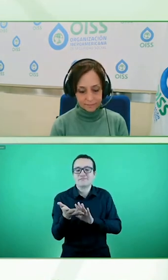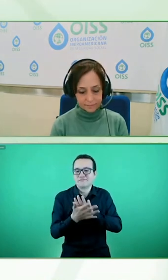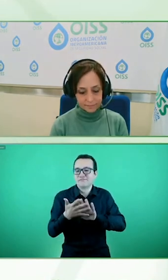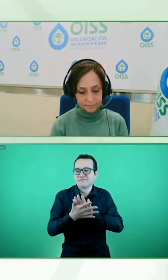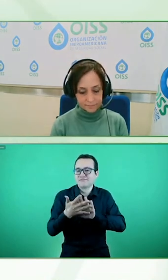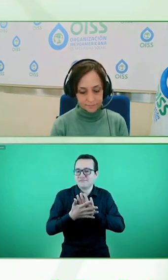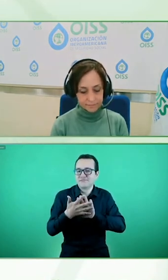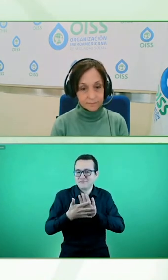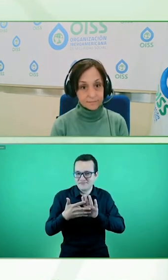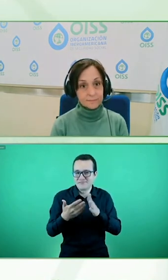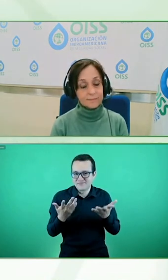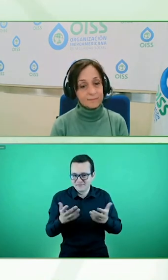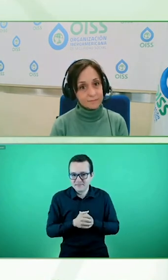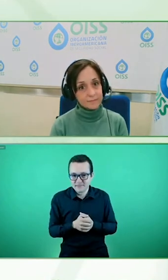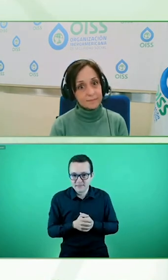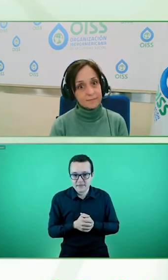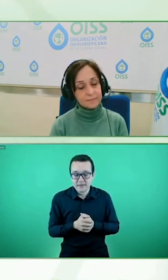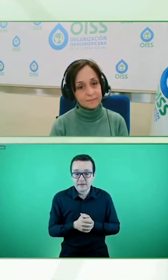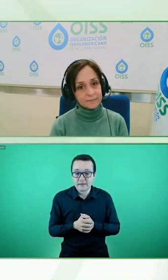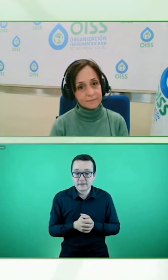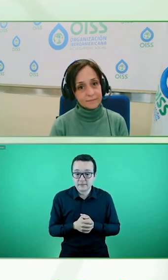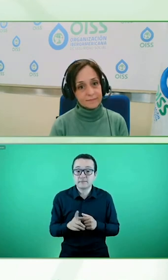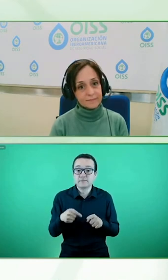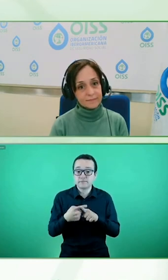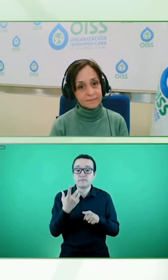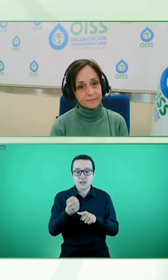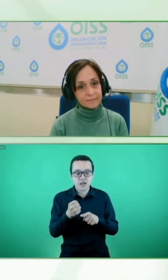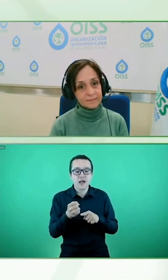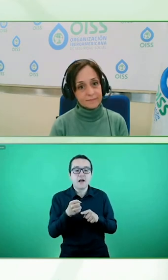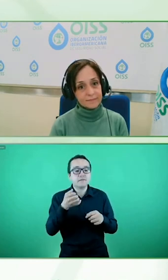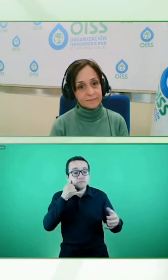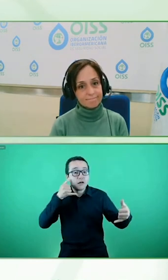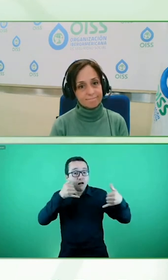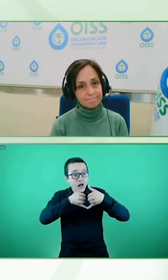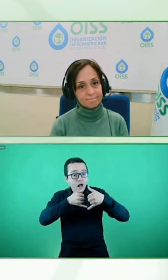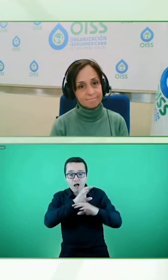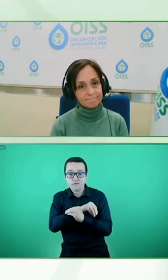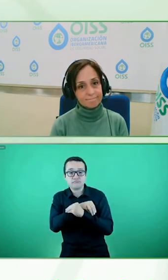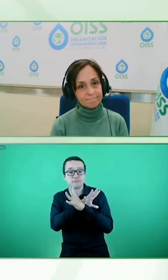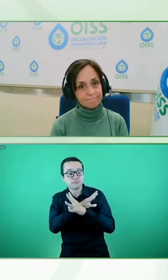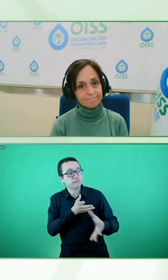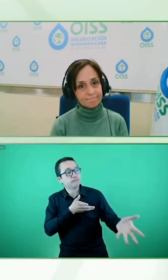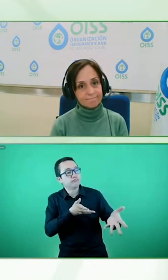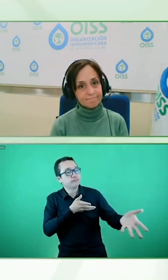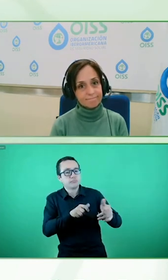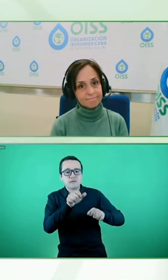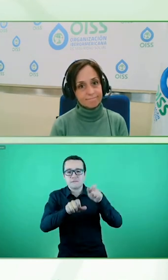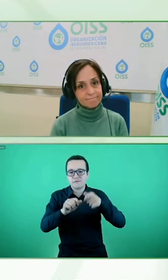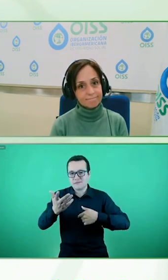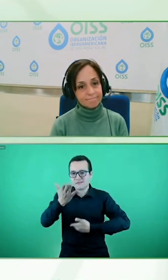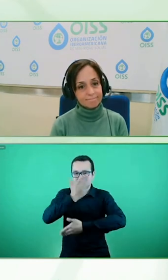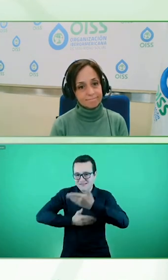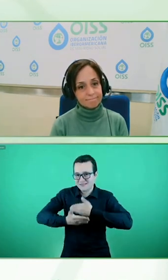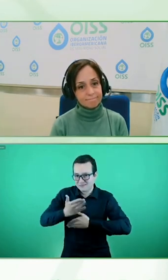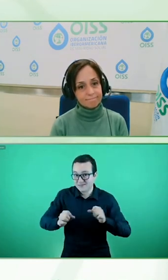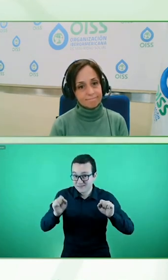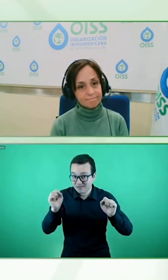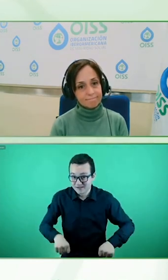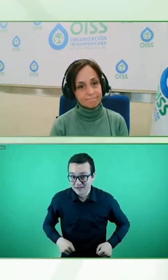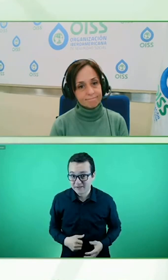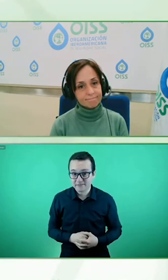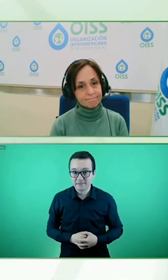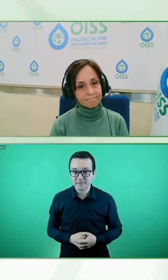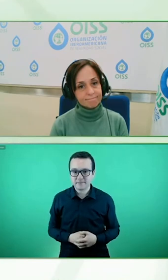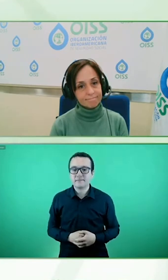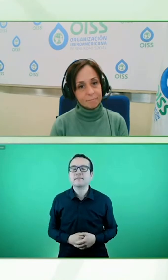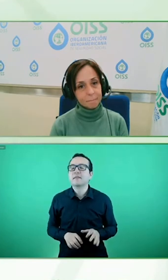directa para personas con discapacidad son unos tres ejemplos y los ejemplos de Repsol